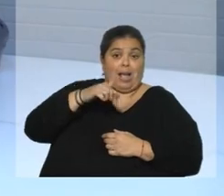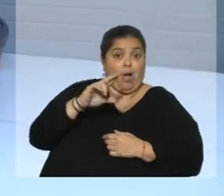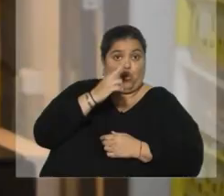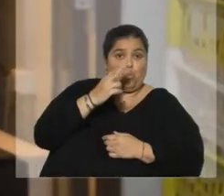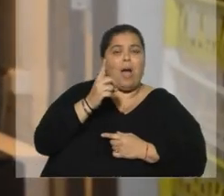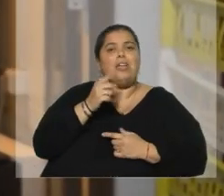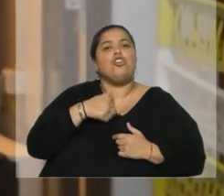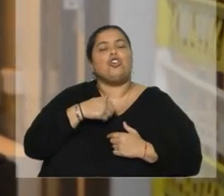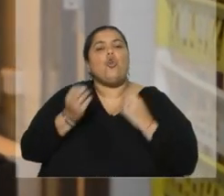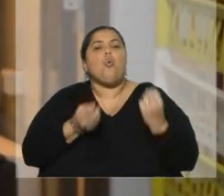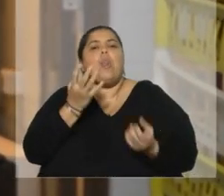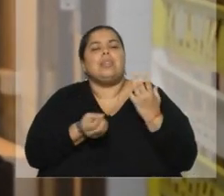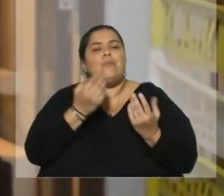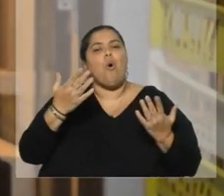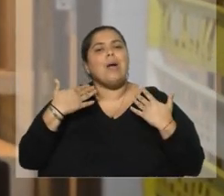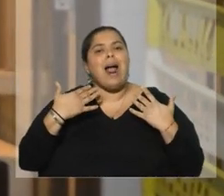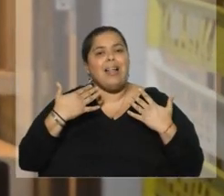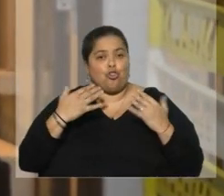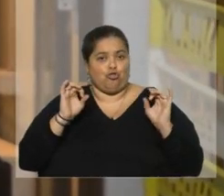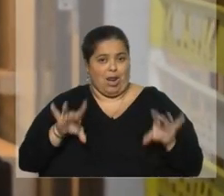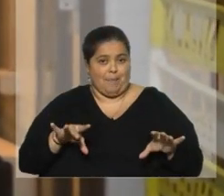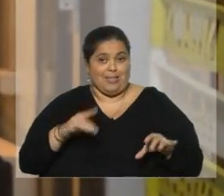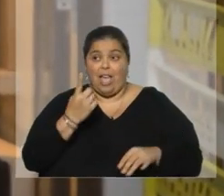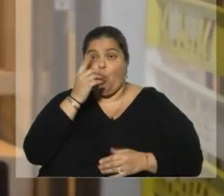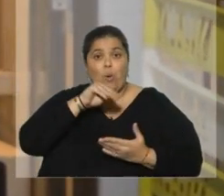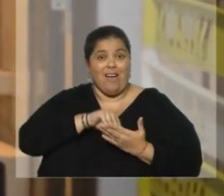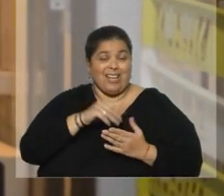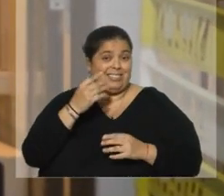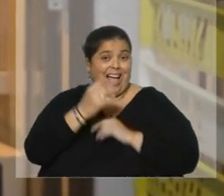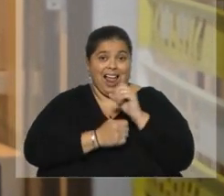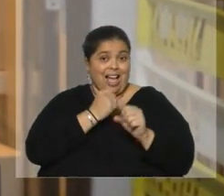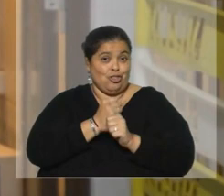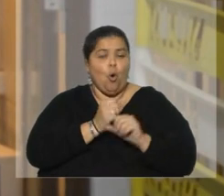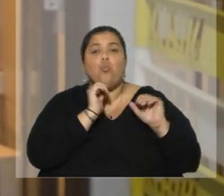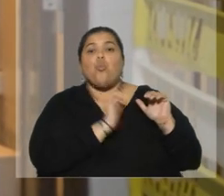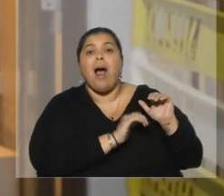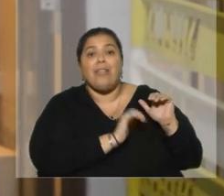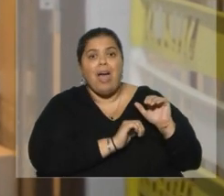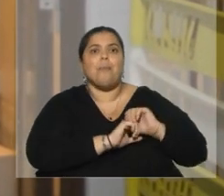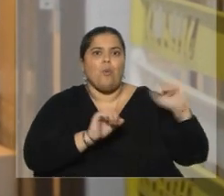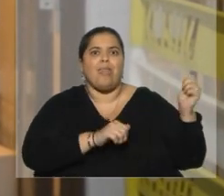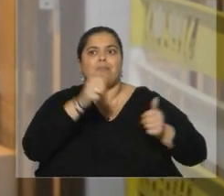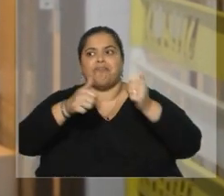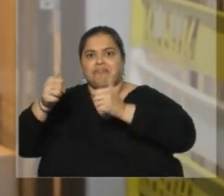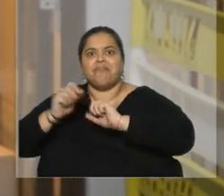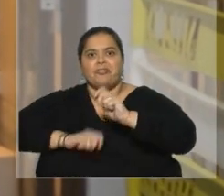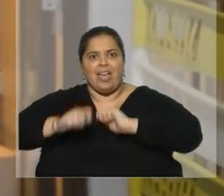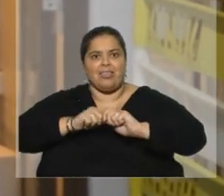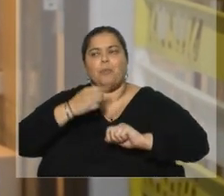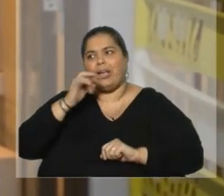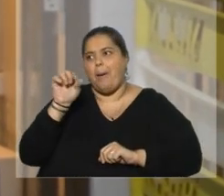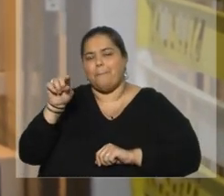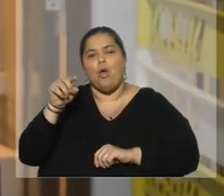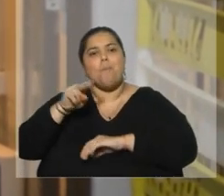cultivo de verano, solo se cosecha una vez al año, primero nos permite ser más competitivos en la región. Hay países como Paraguay que pueden tener tres